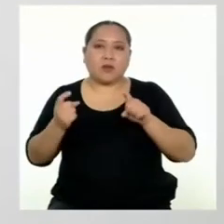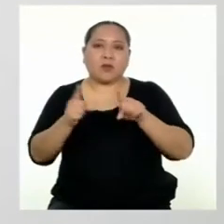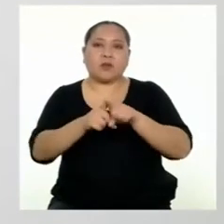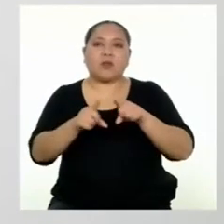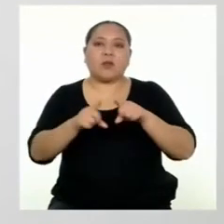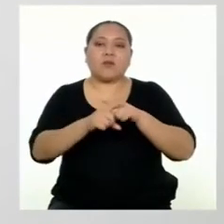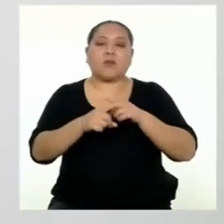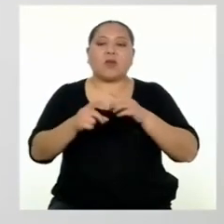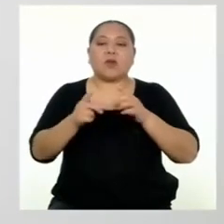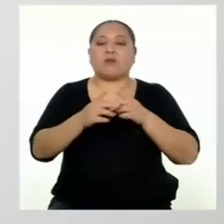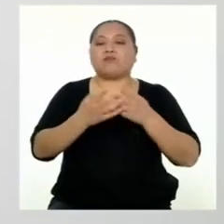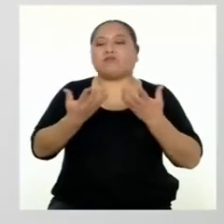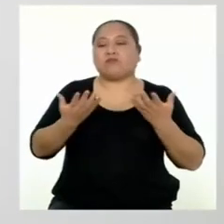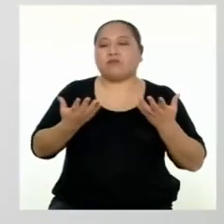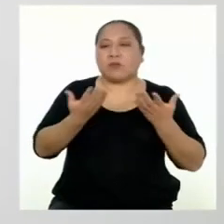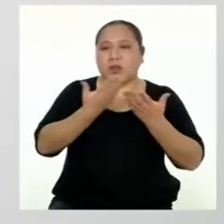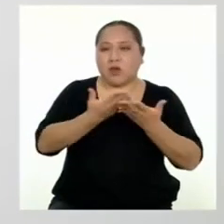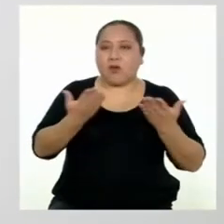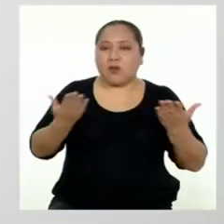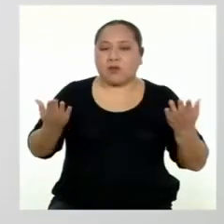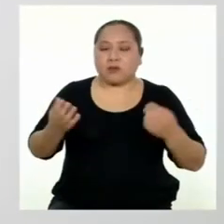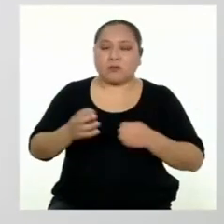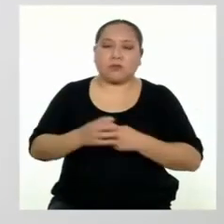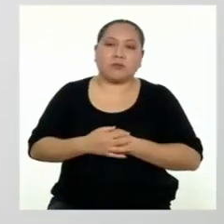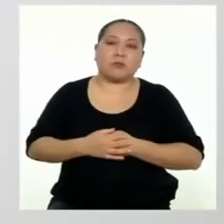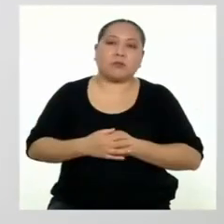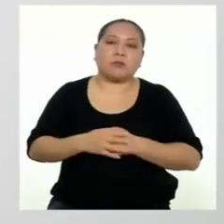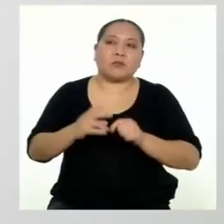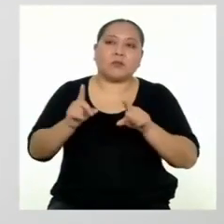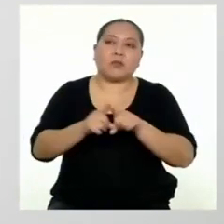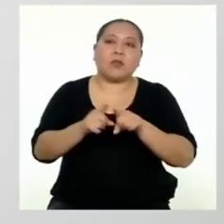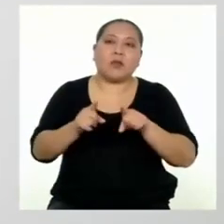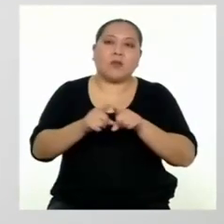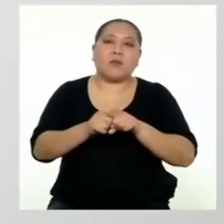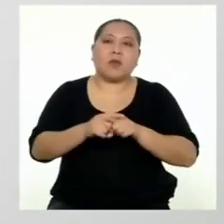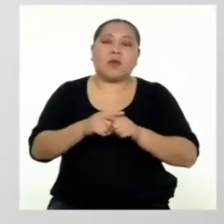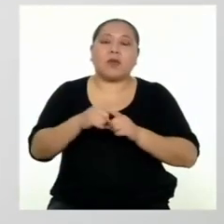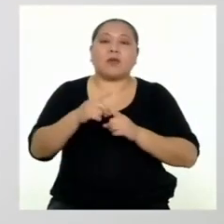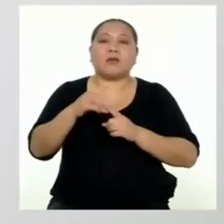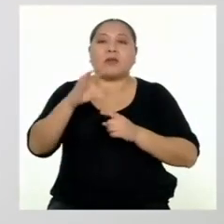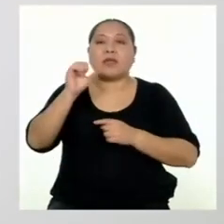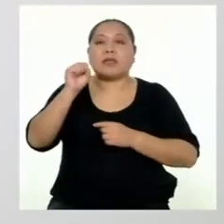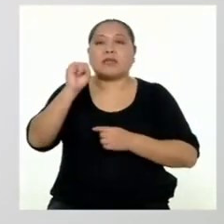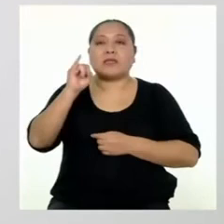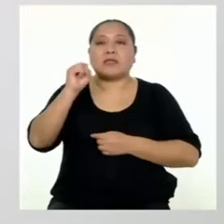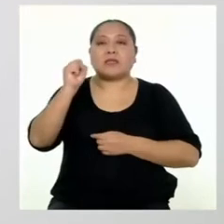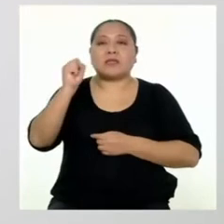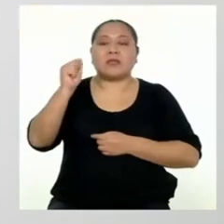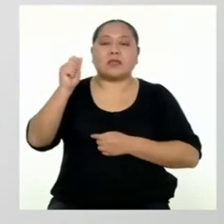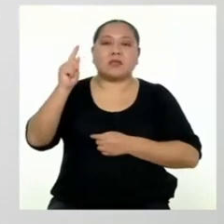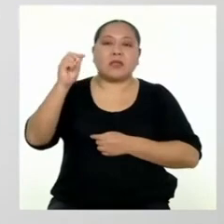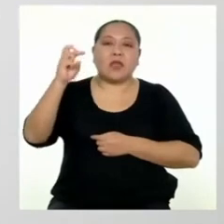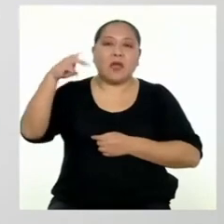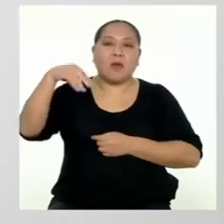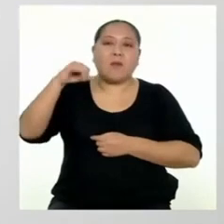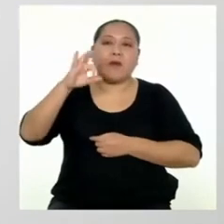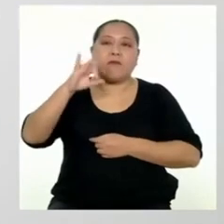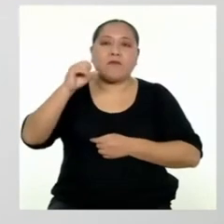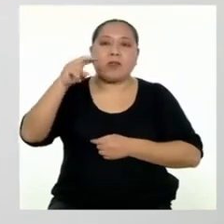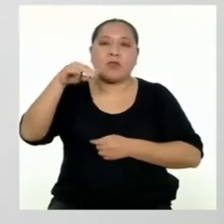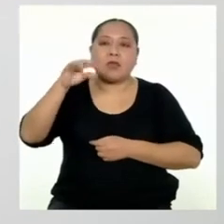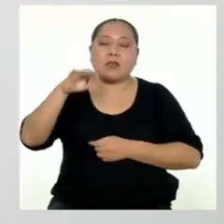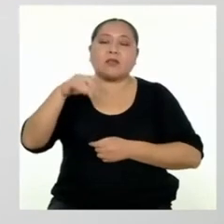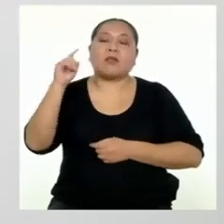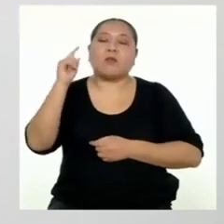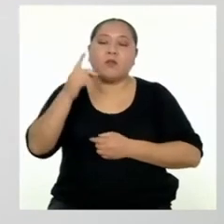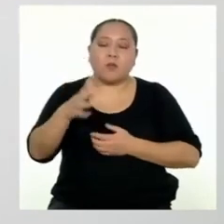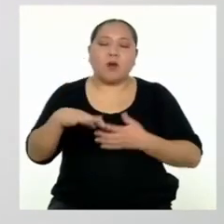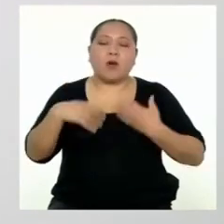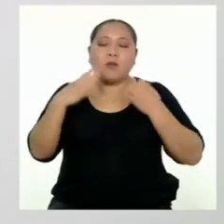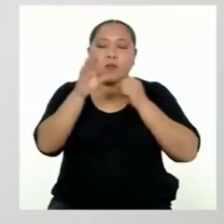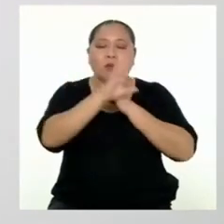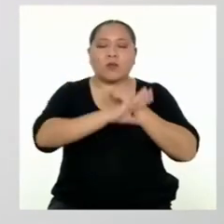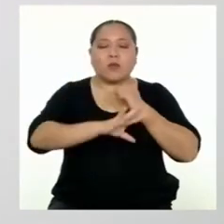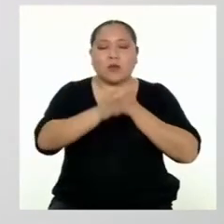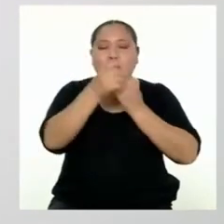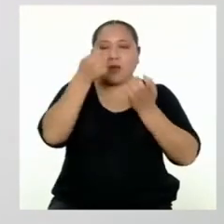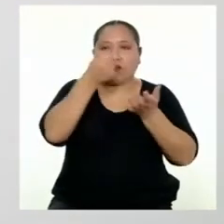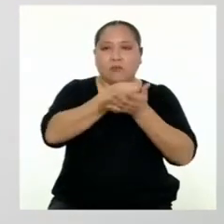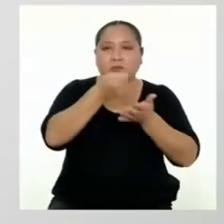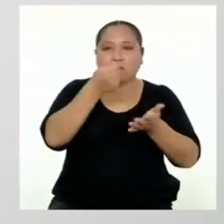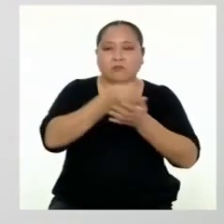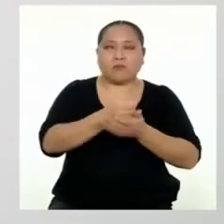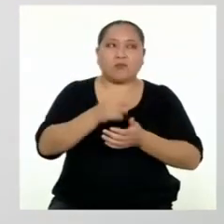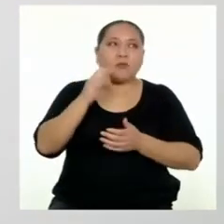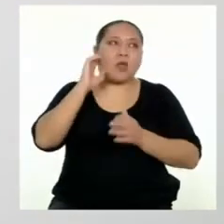nuestras propiedades. Incluso el sistema financiero puede proteger nuestros depósitos.